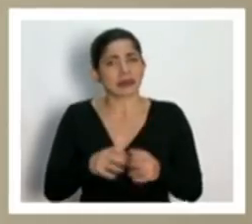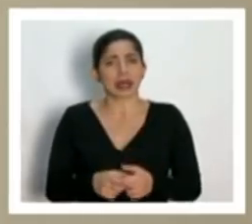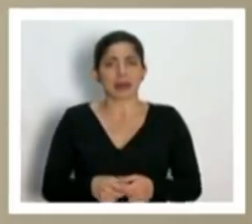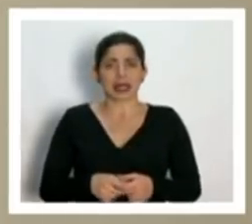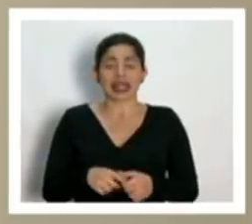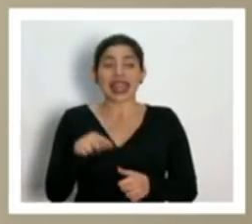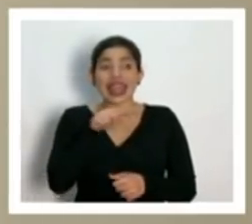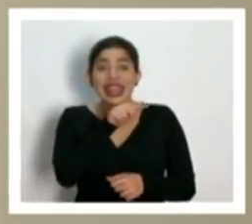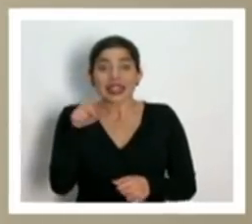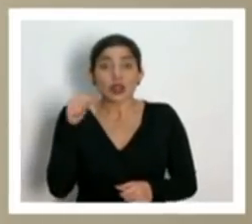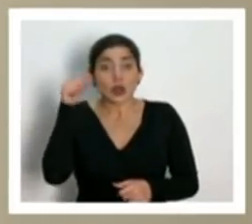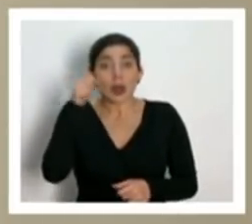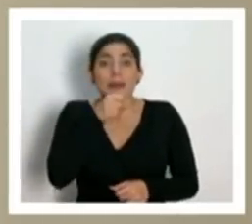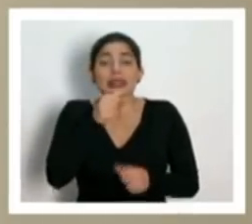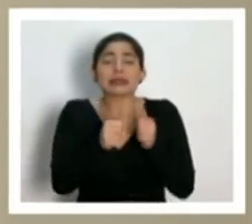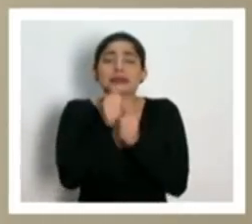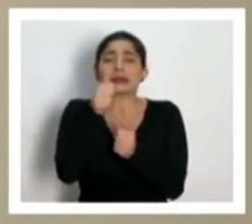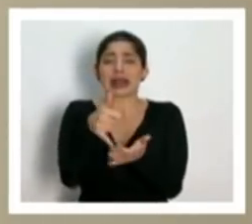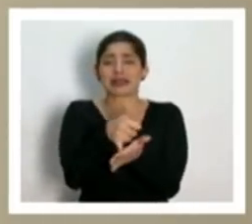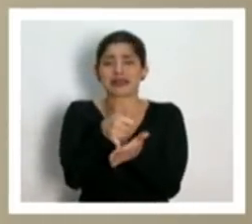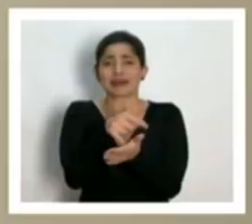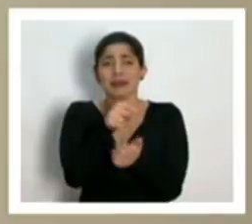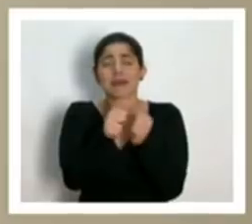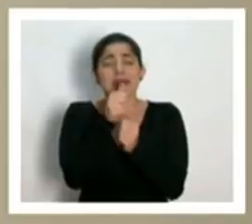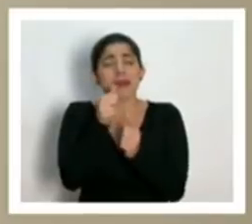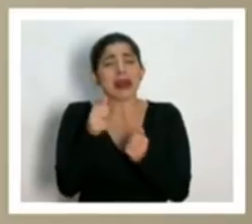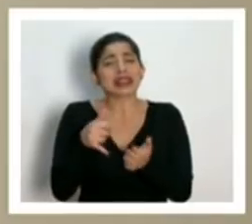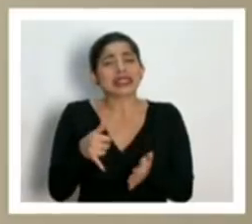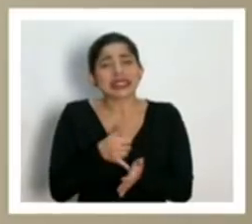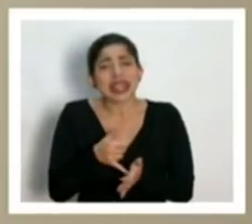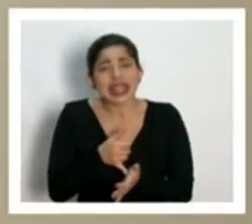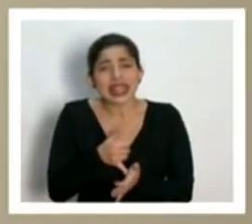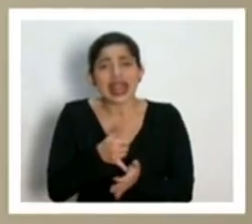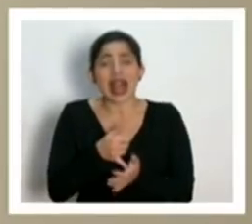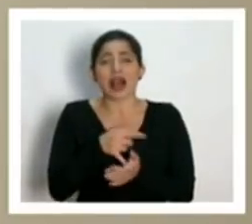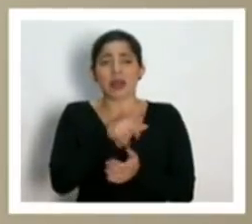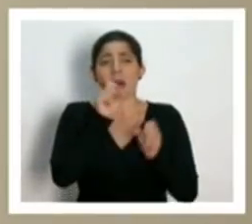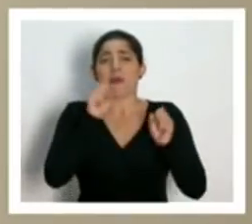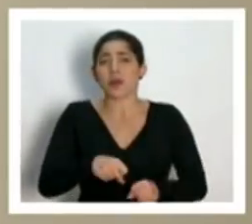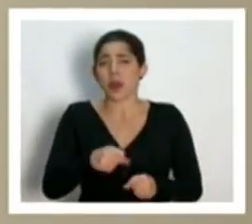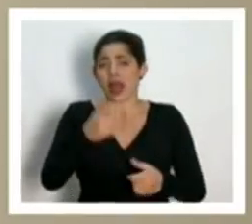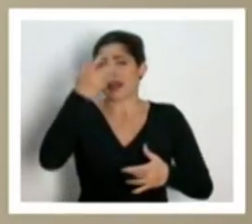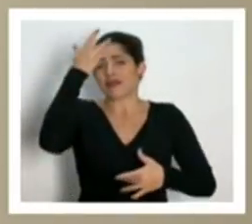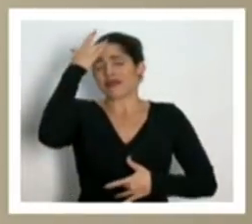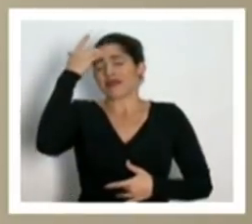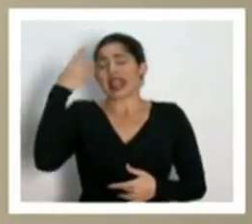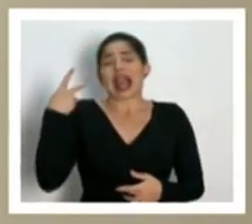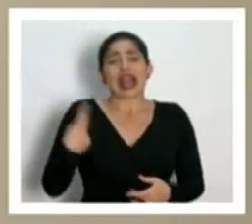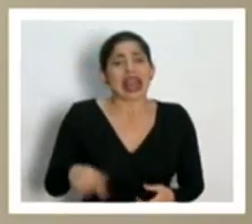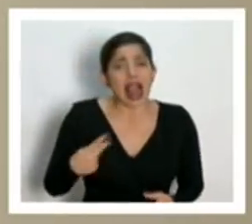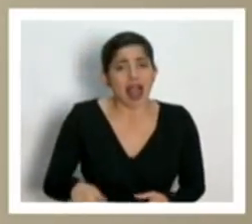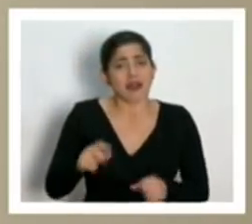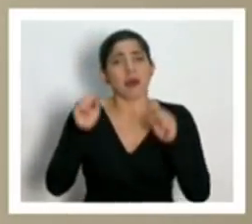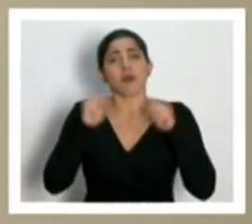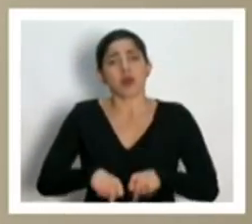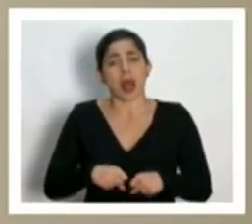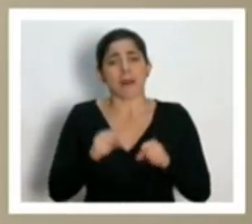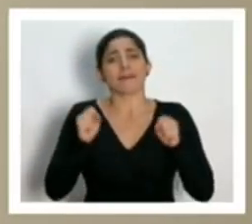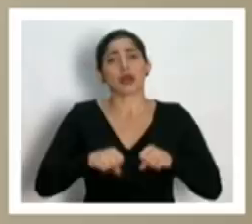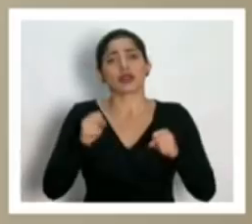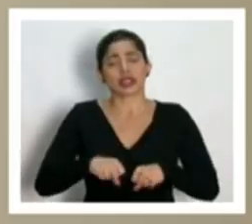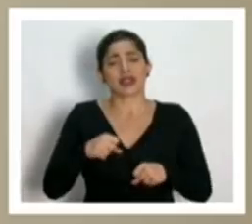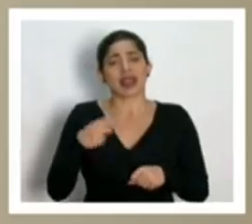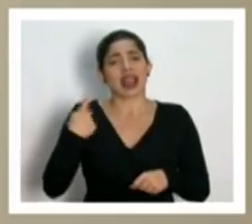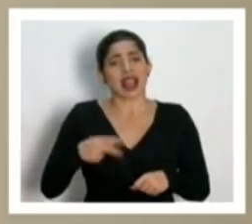ellos son los más vulnerables ellos son los más frágiles ellos son los que pueden enfermar gravemente con más posibilidades